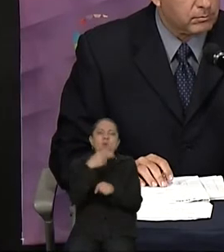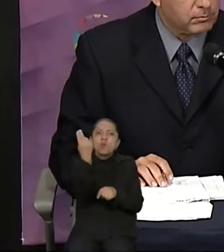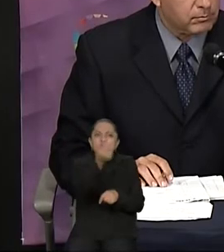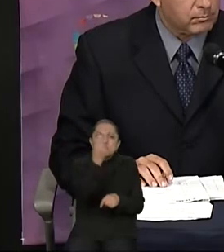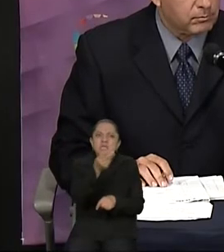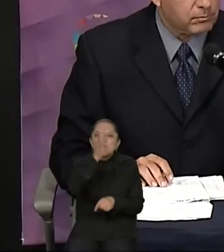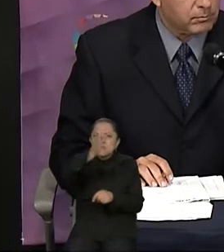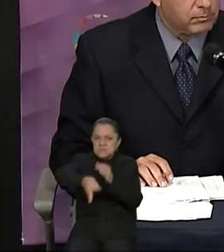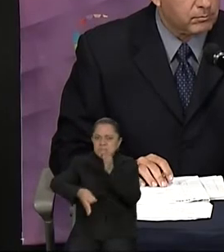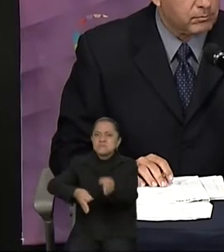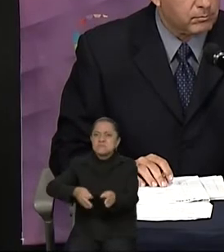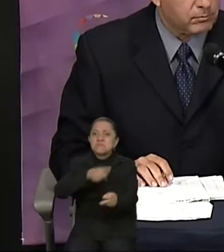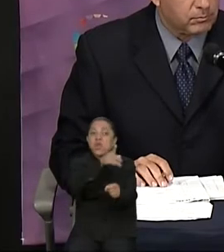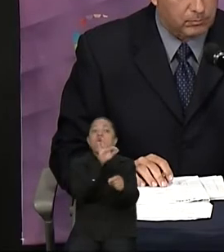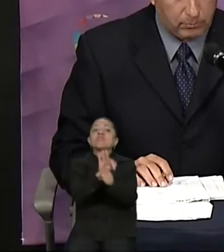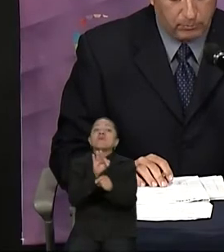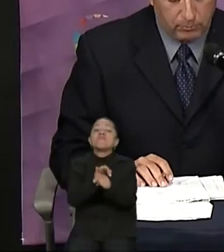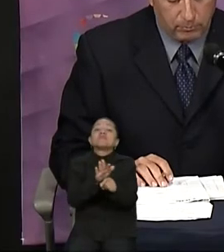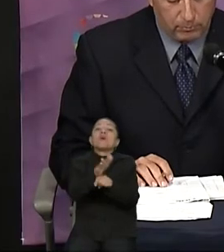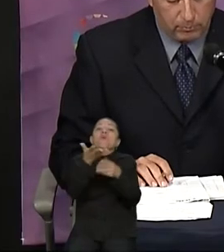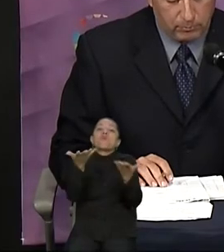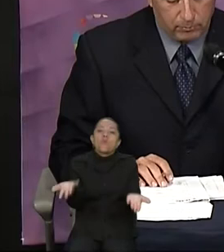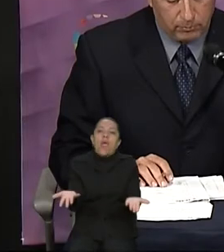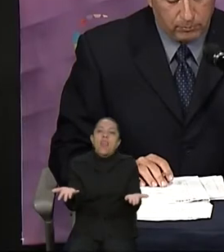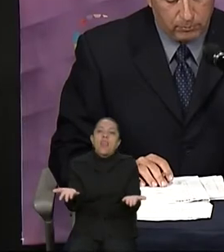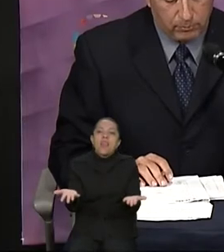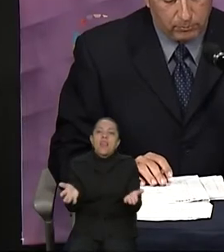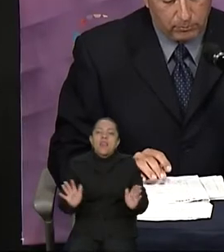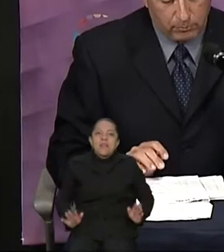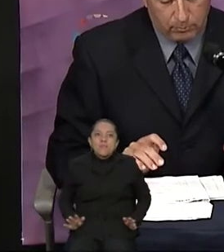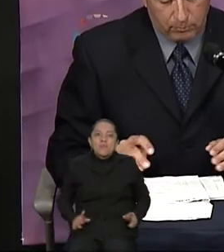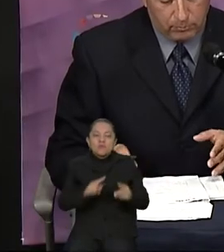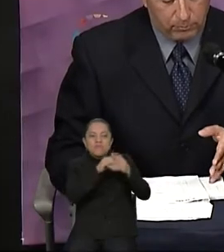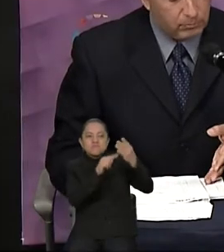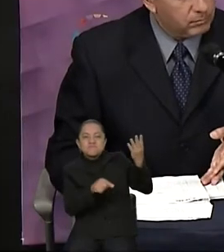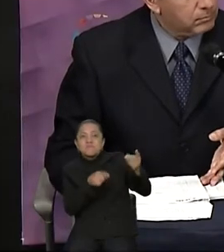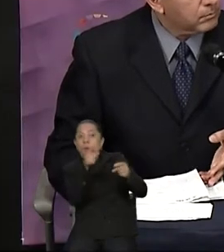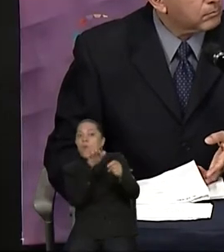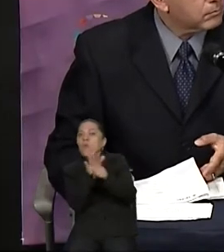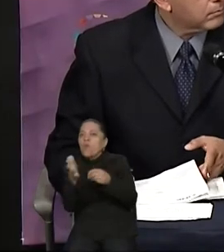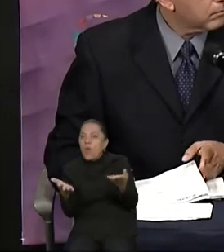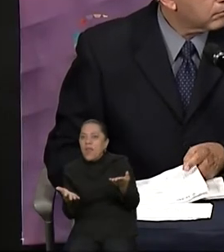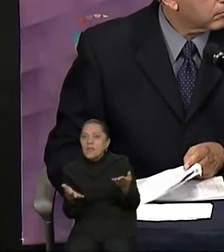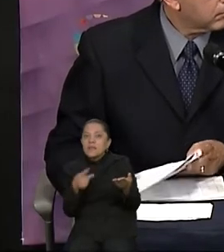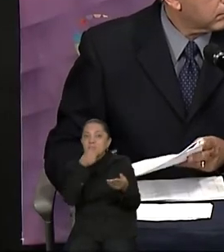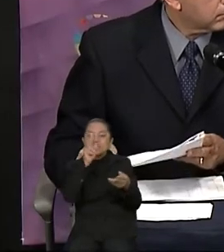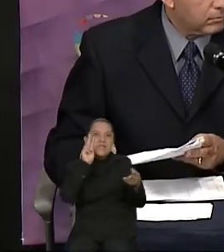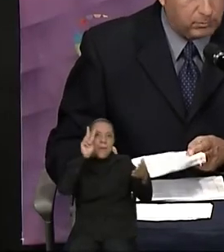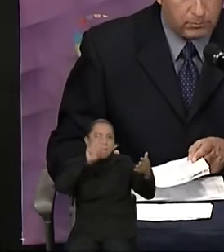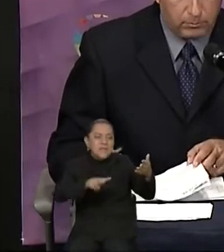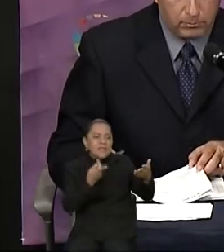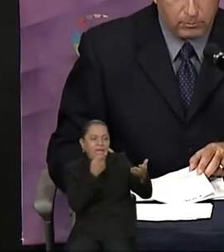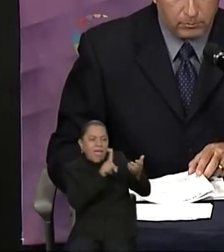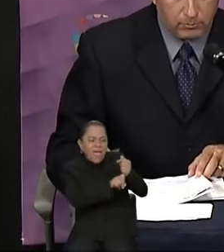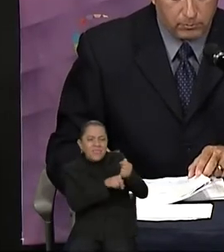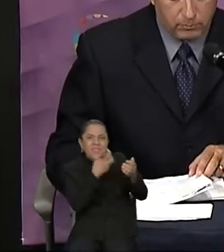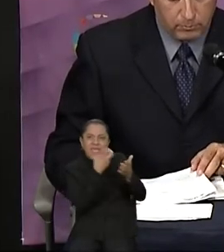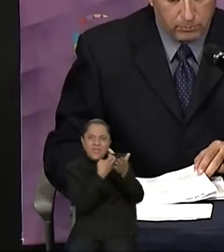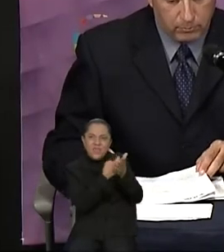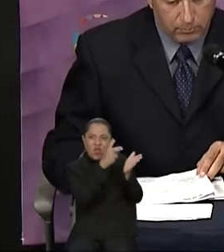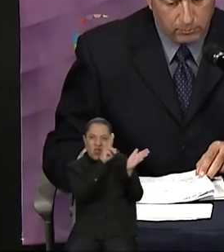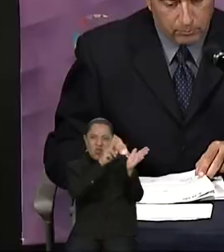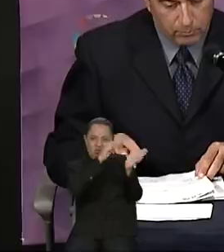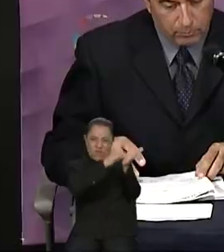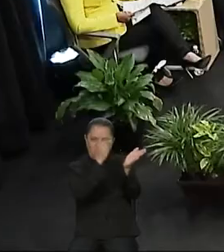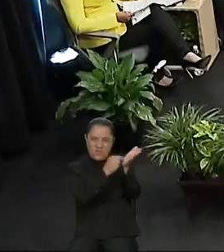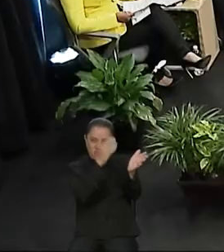¿Y qué contenido verificarían que la nueva versión del tratado tenga para generar y defender la industria nacional